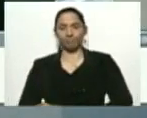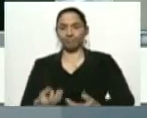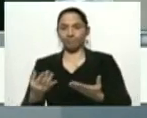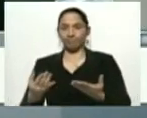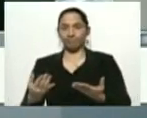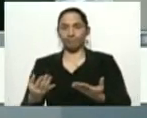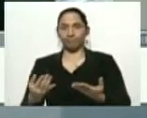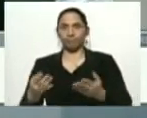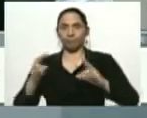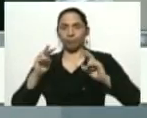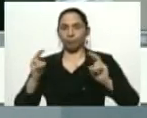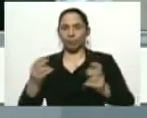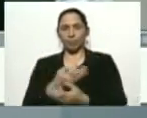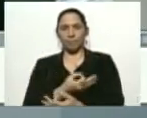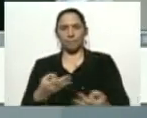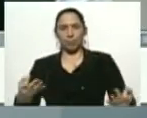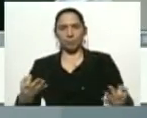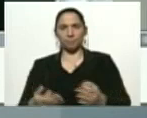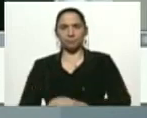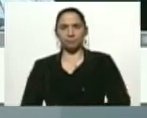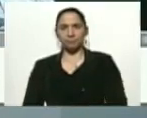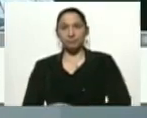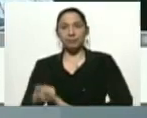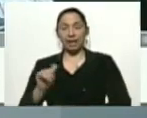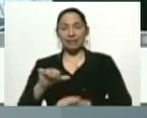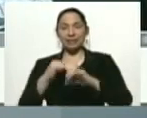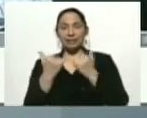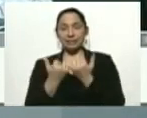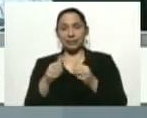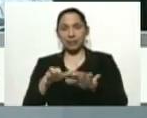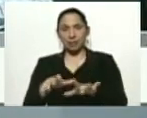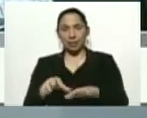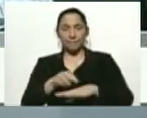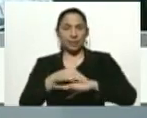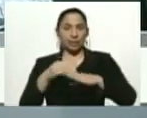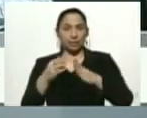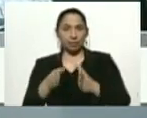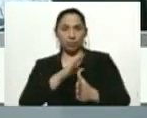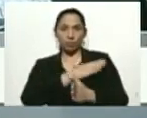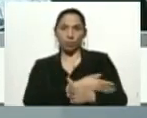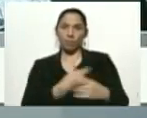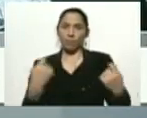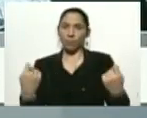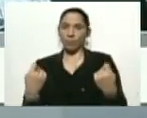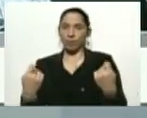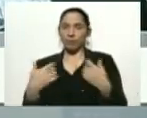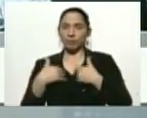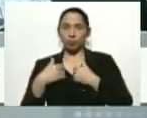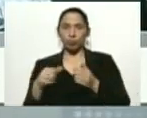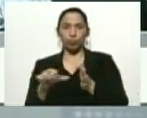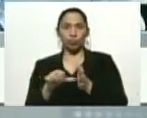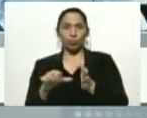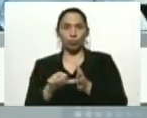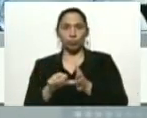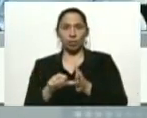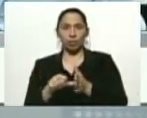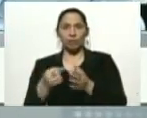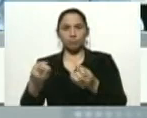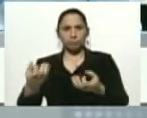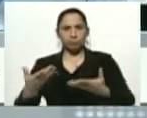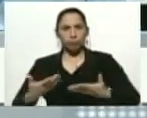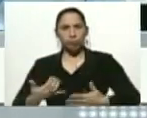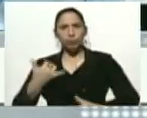términos, bueno, perfectos. Hay una sala situacional del Ministerio del Poder Popular para la Salud donde se recibe la